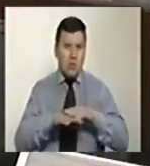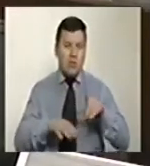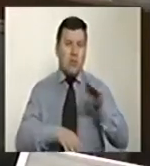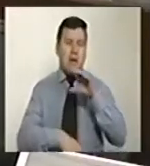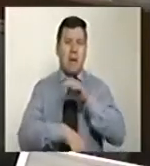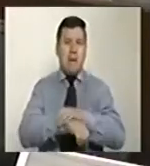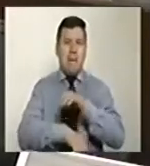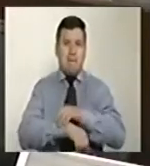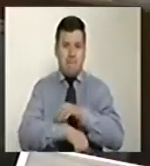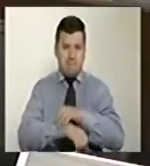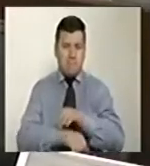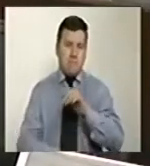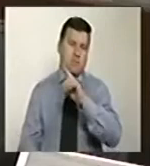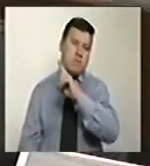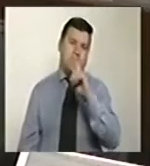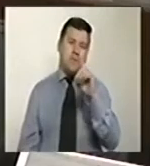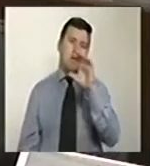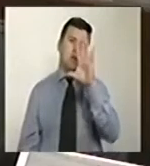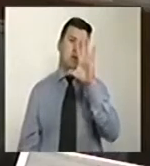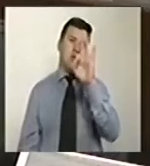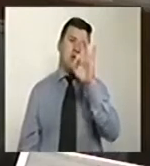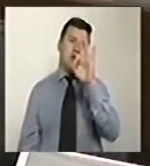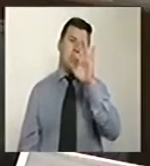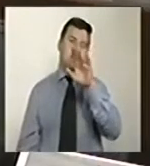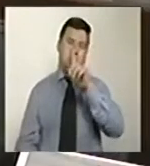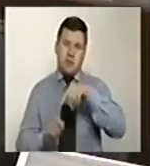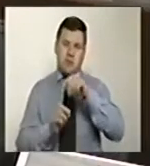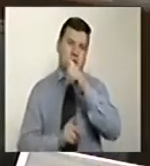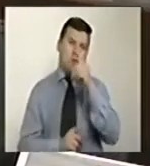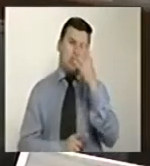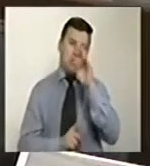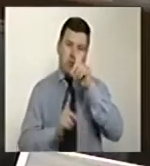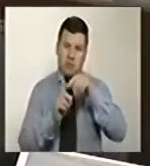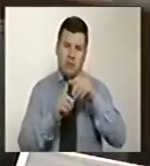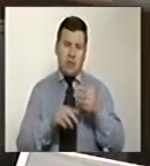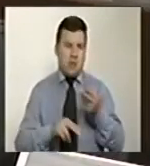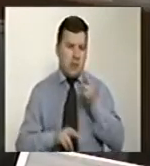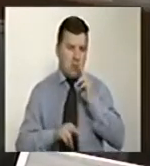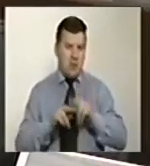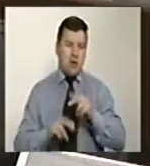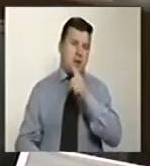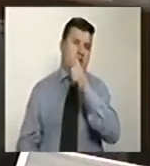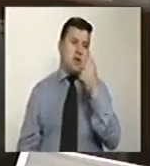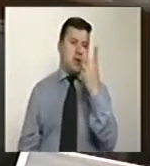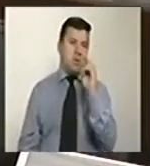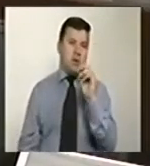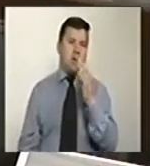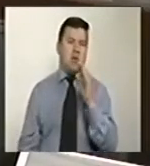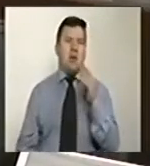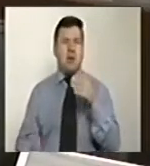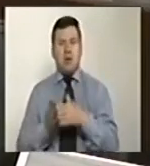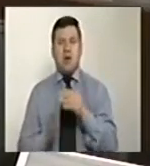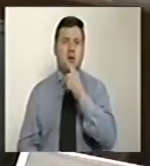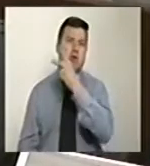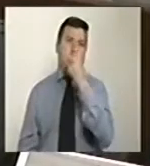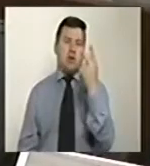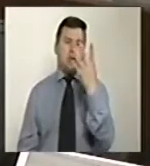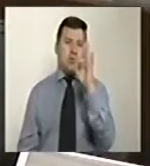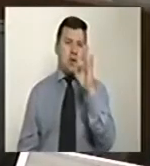pena de prisión de 150 meses a 240 meses y multa de 120 a 250